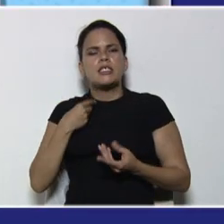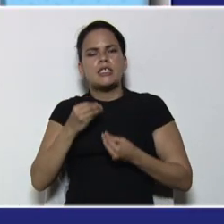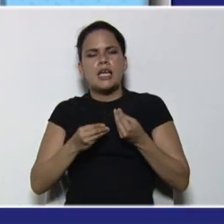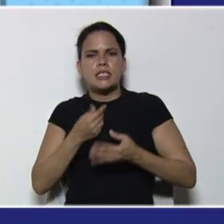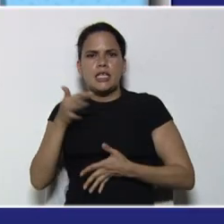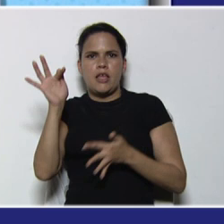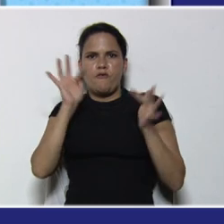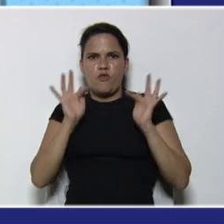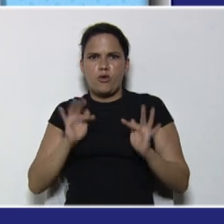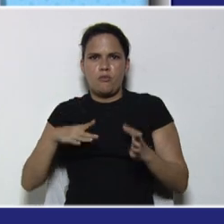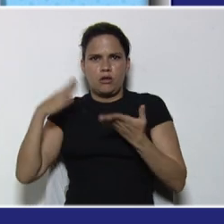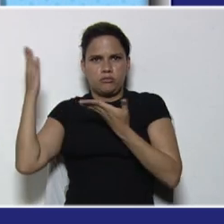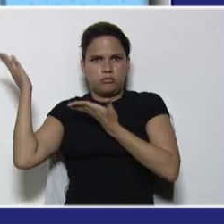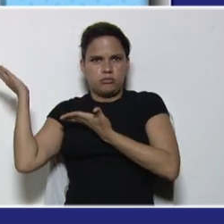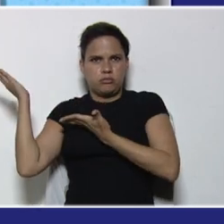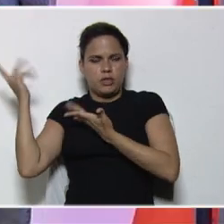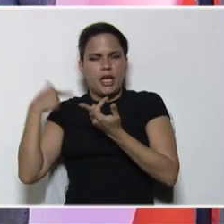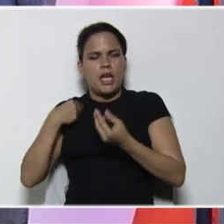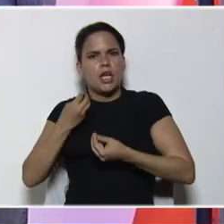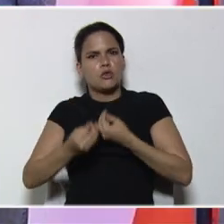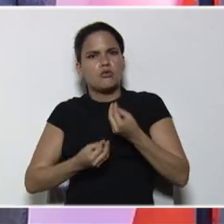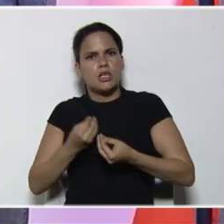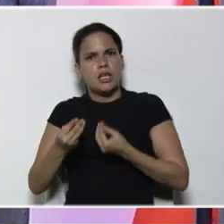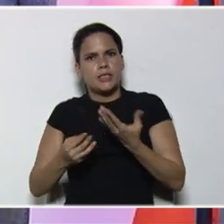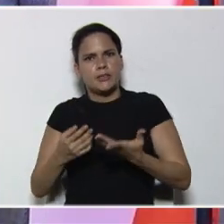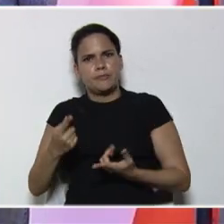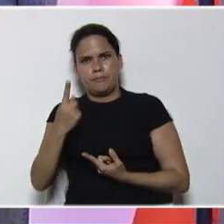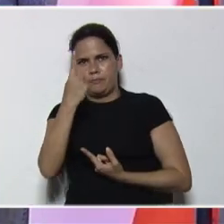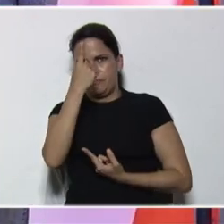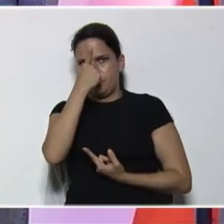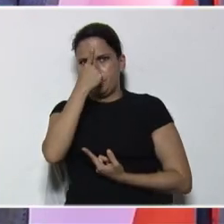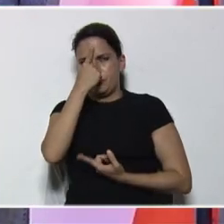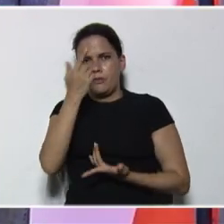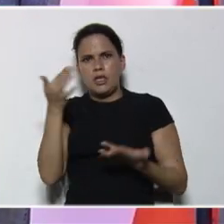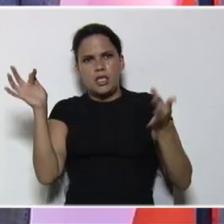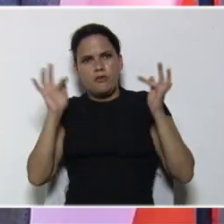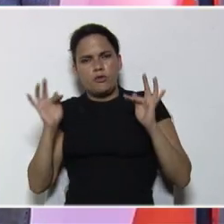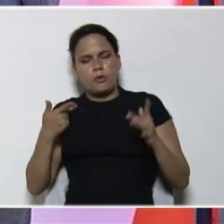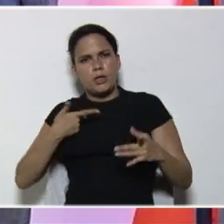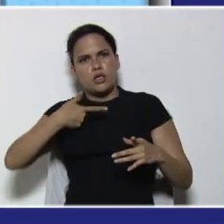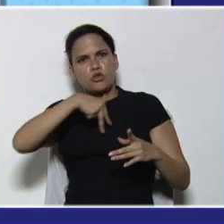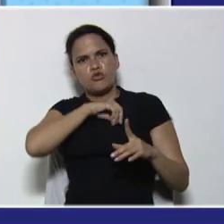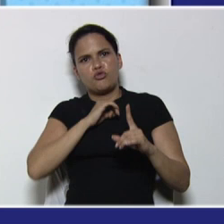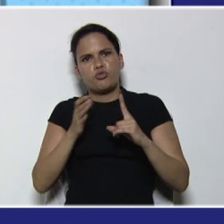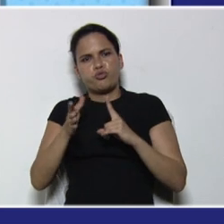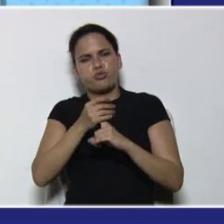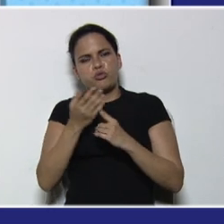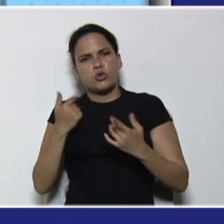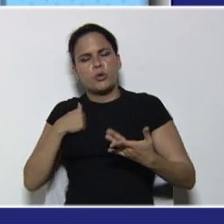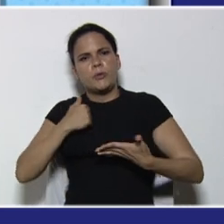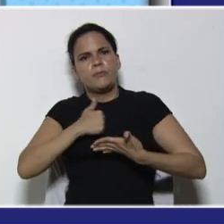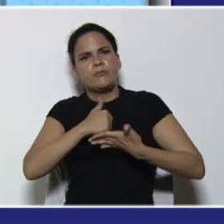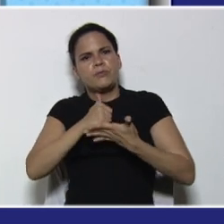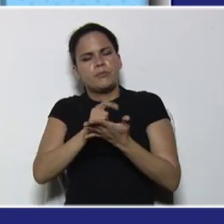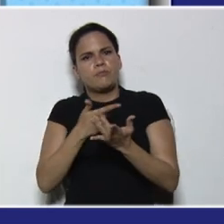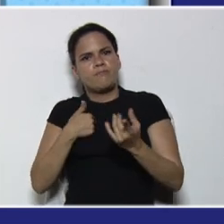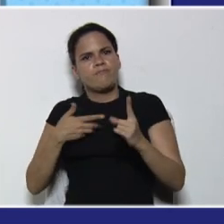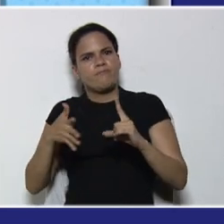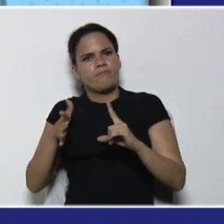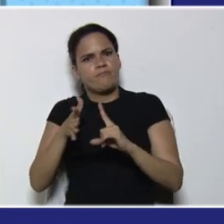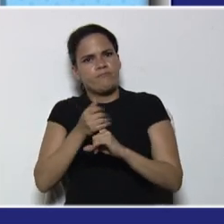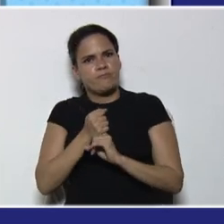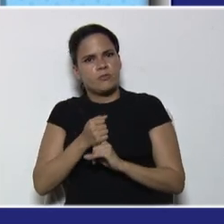origina, en la India. Esta ecuación, o esta fórmula, que nosotros encontramos aquí, nos va a permitir, encontrar,